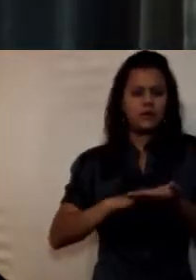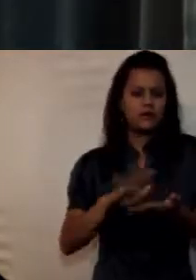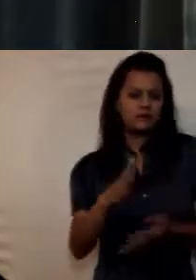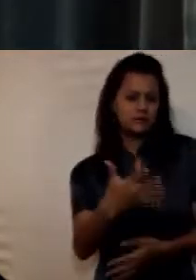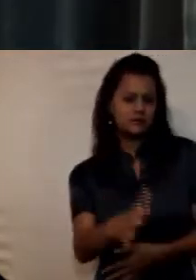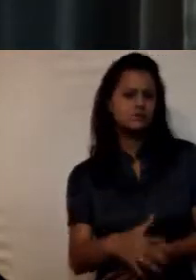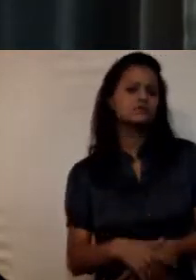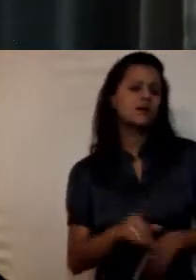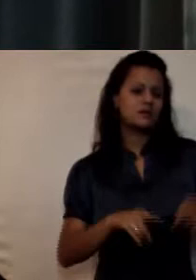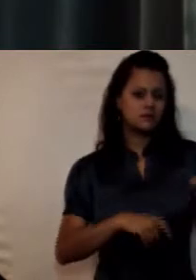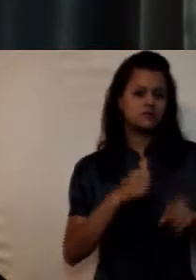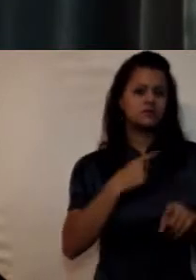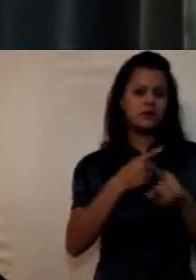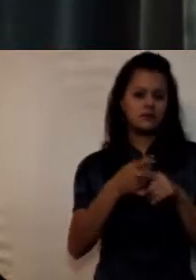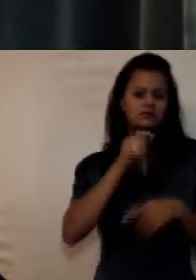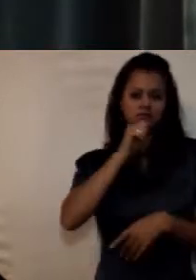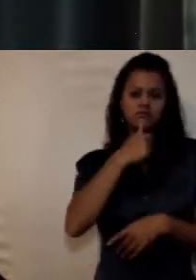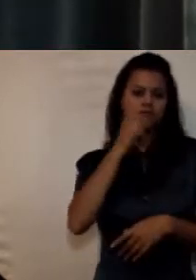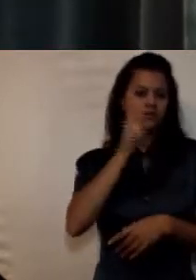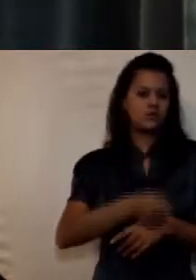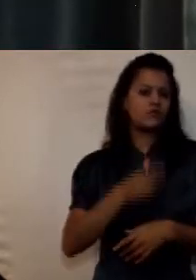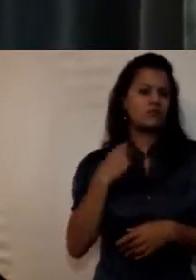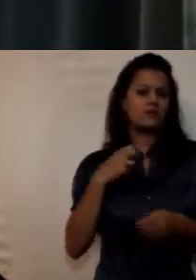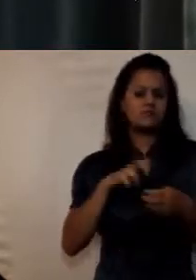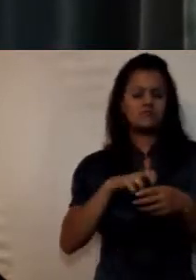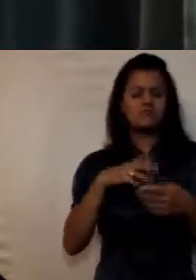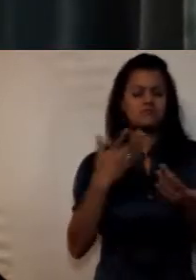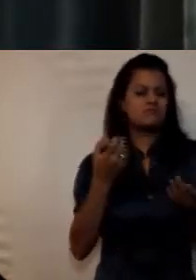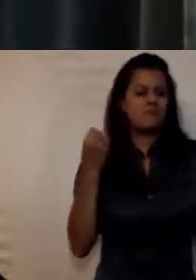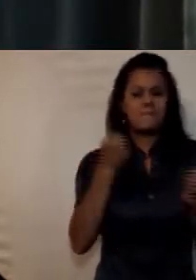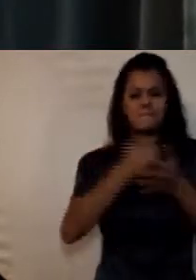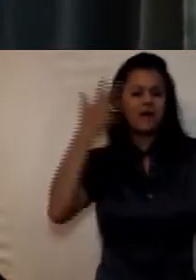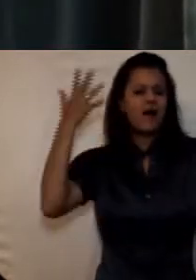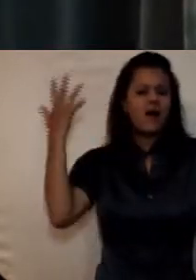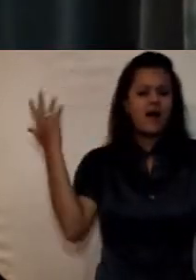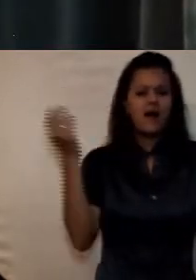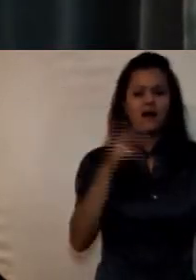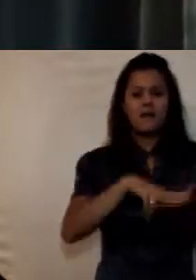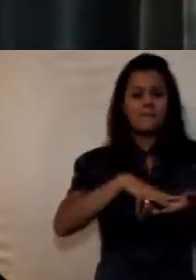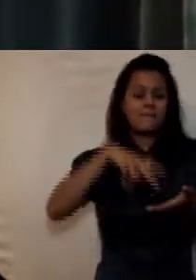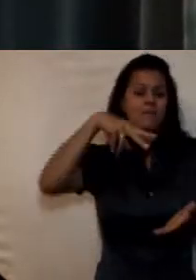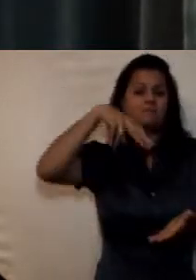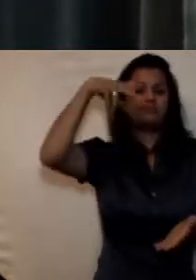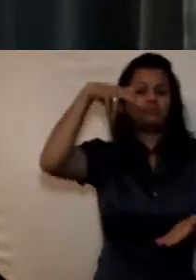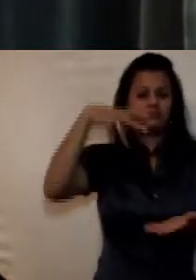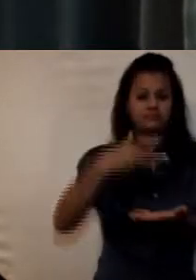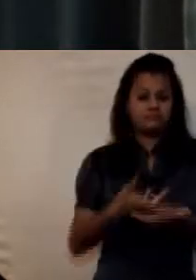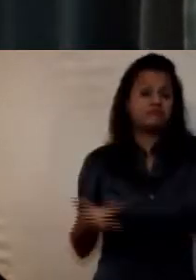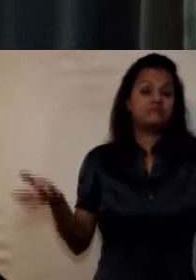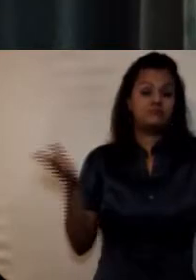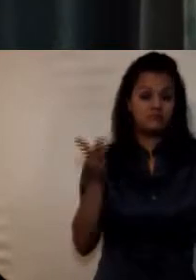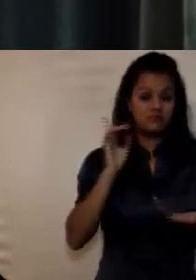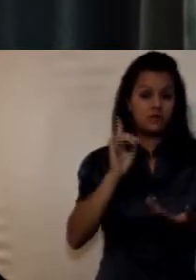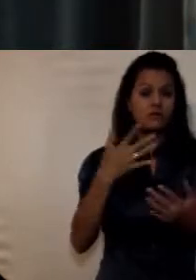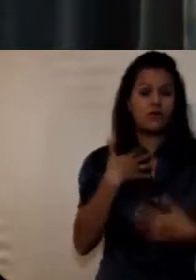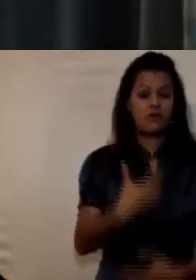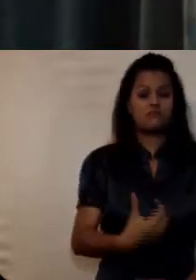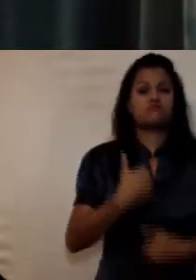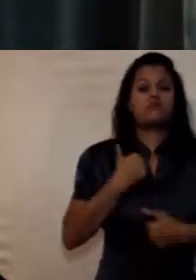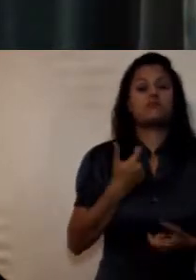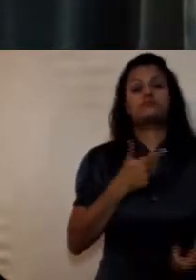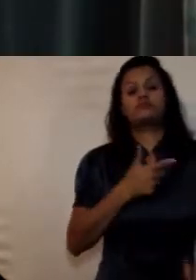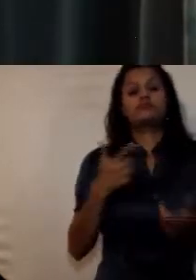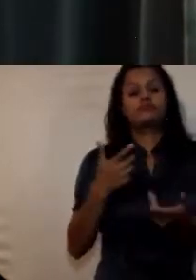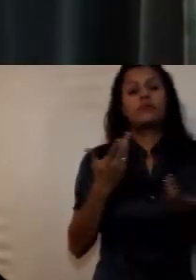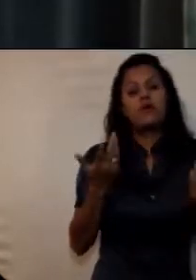sufrieron algunas heridas por causa de heridas en combate o por causa de minas sino también en la